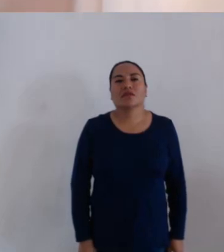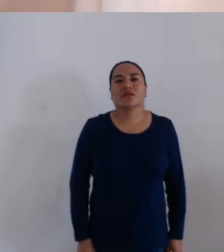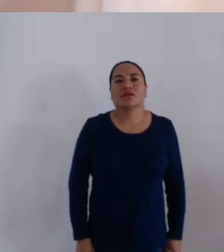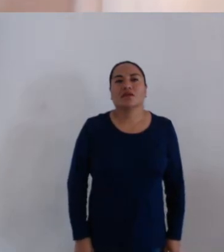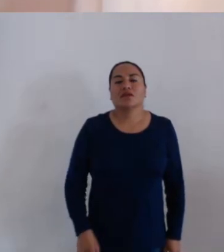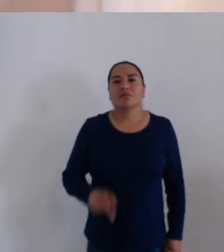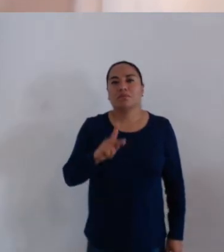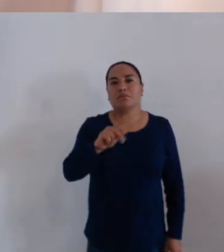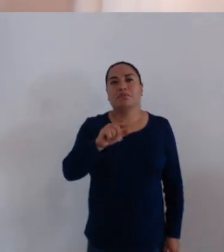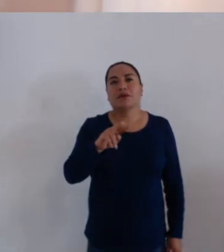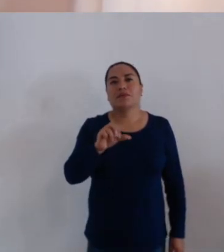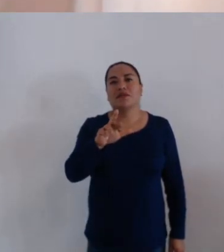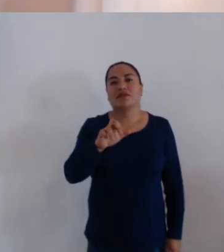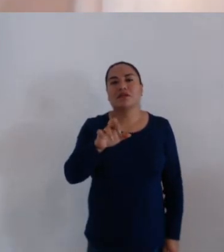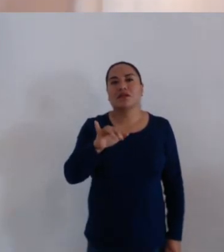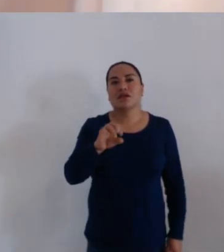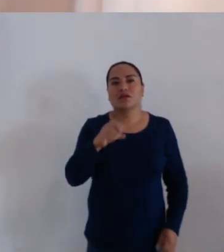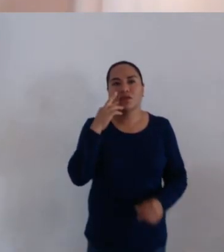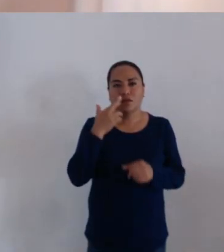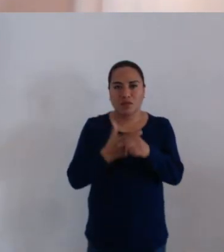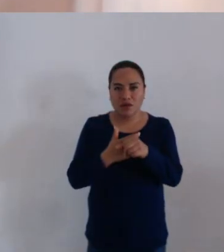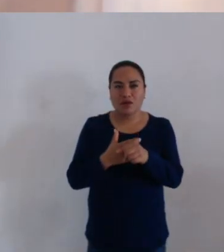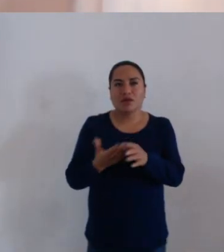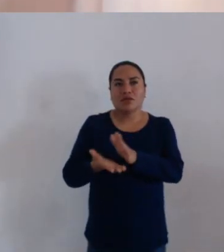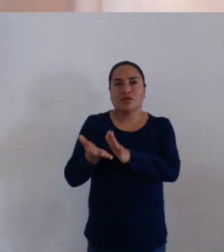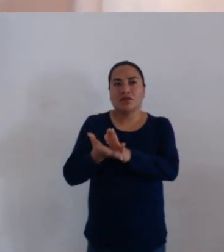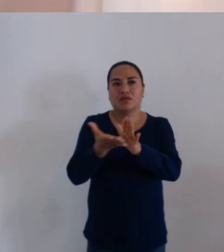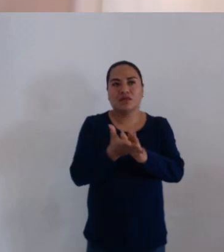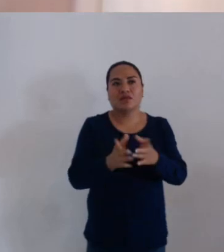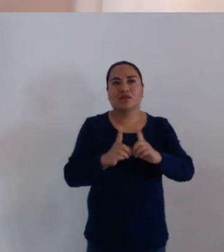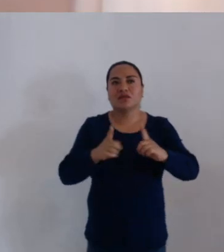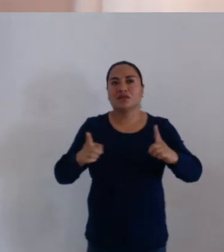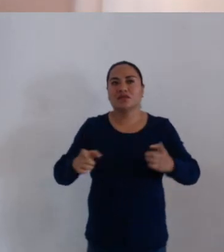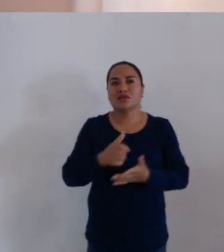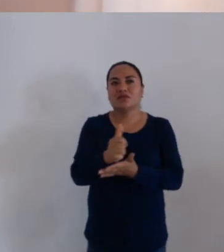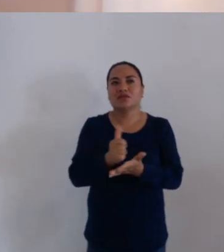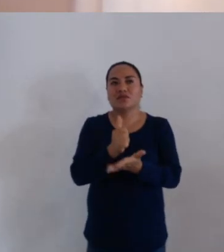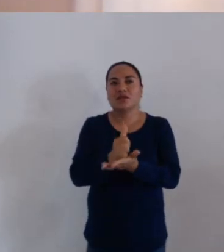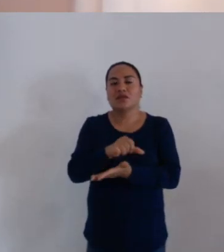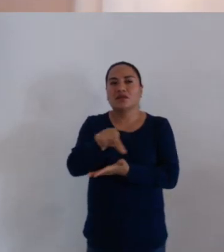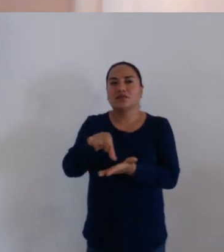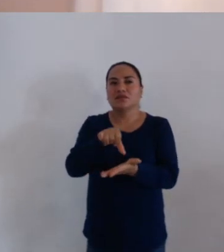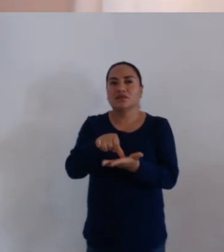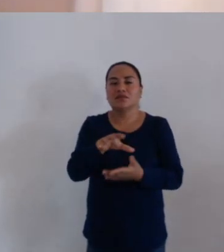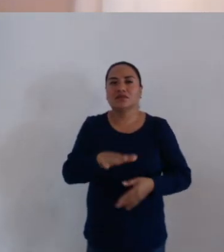Ciudadano Pavel Renato López Gómez, Regidor de Obras Públicas y Desarrollo Urbano y de Centro Histórico.